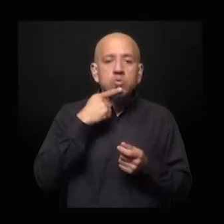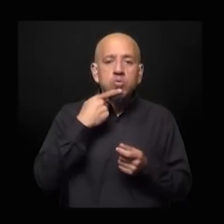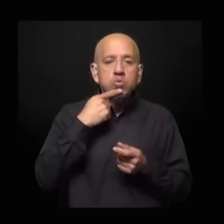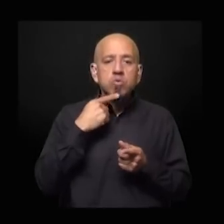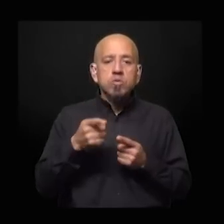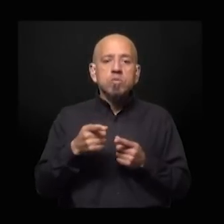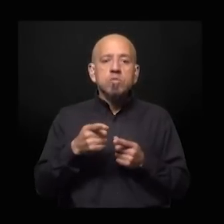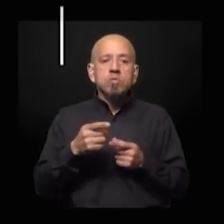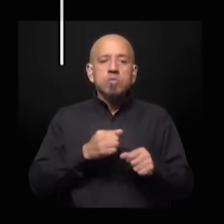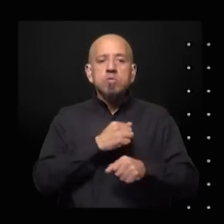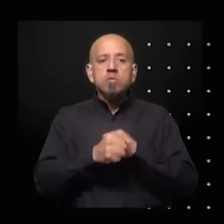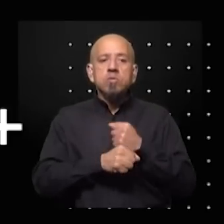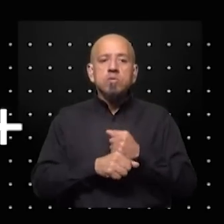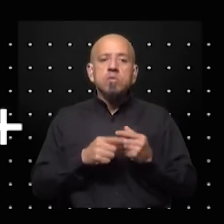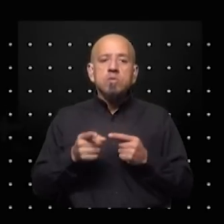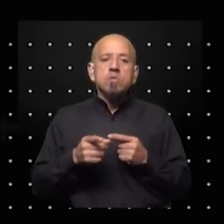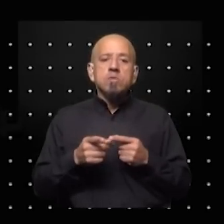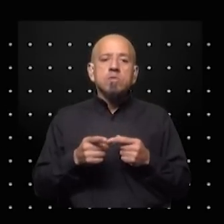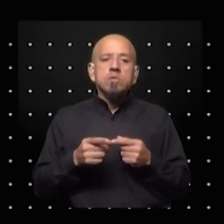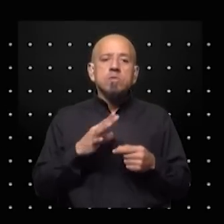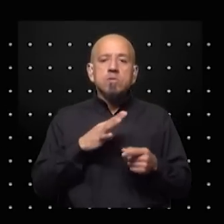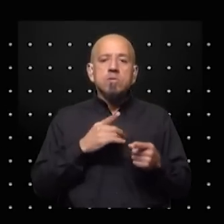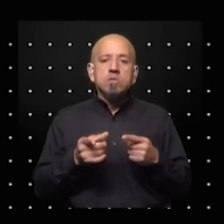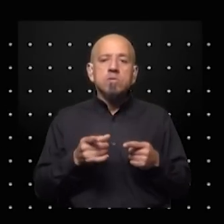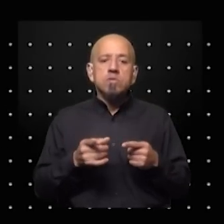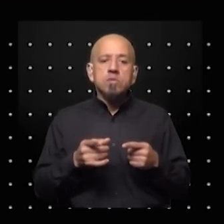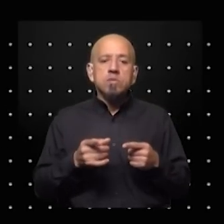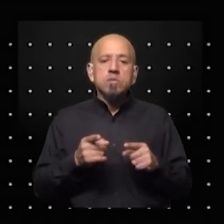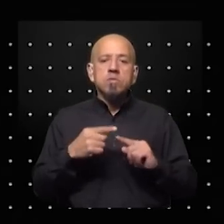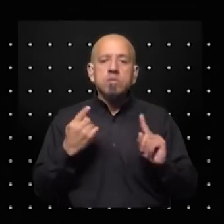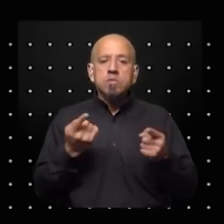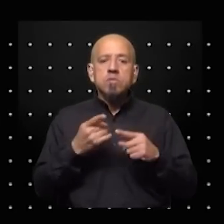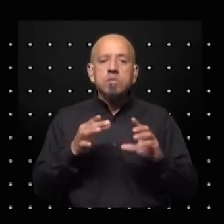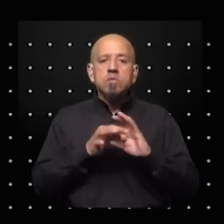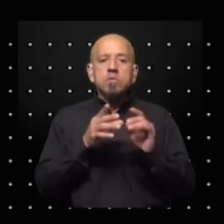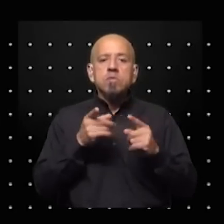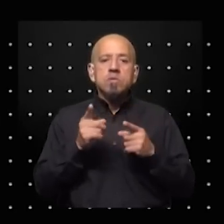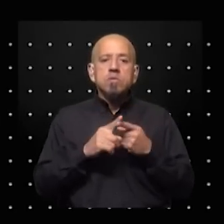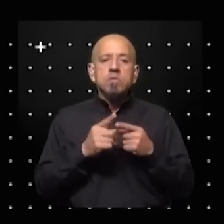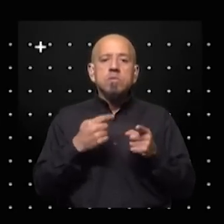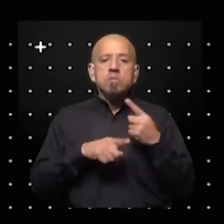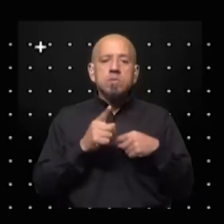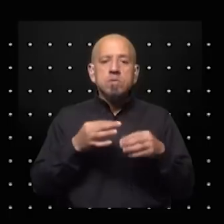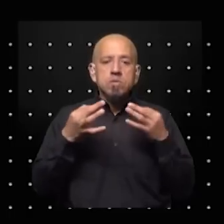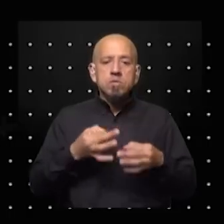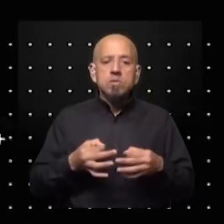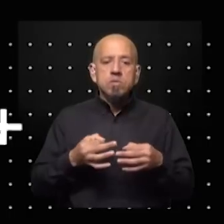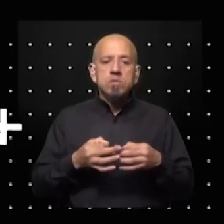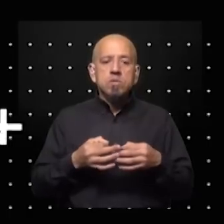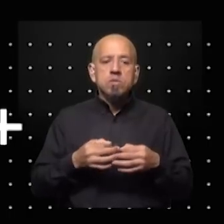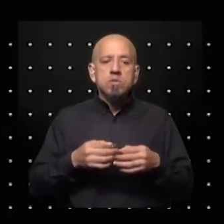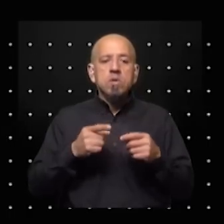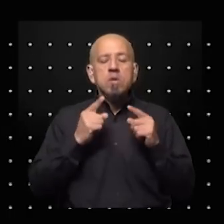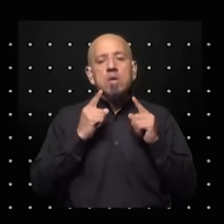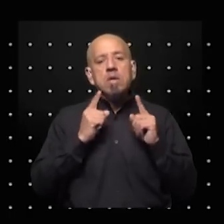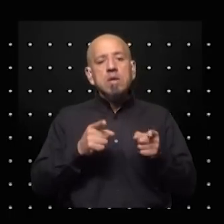los años en los que se estaban configurando estos movimientos de liberación nacional. Pero lo cierto es que ellos son las